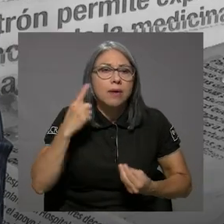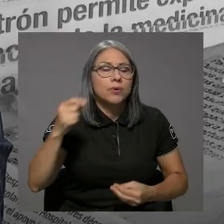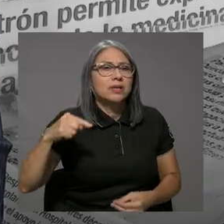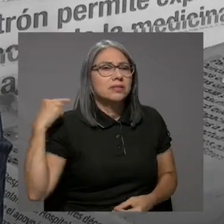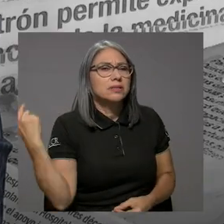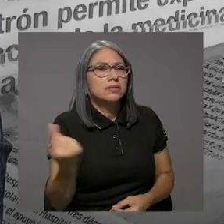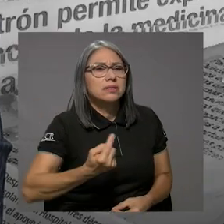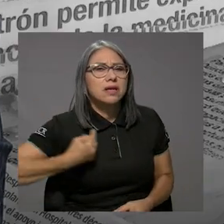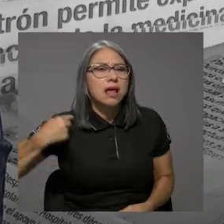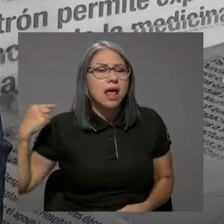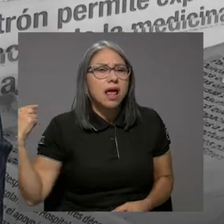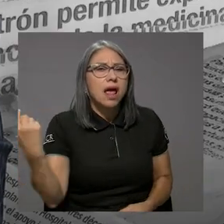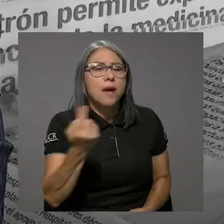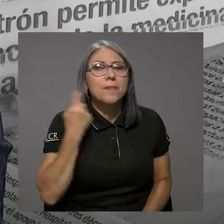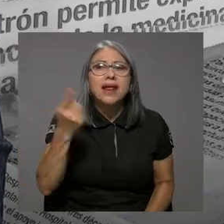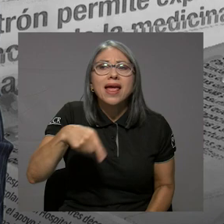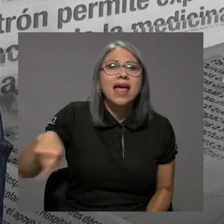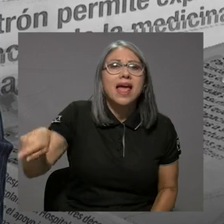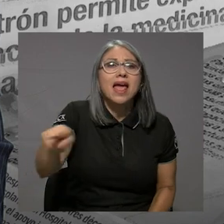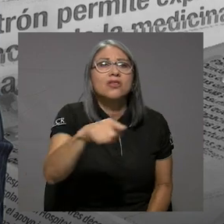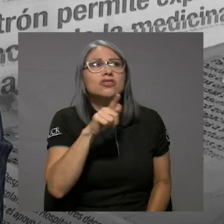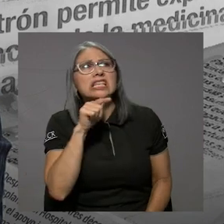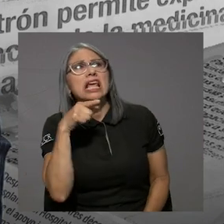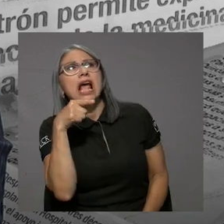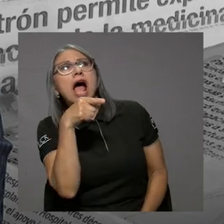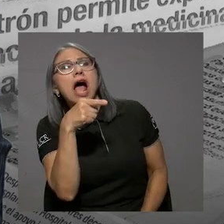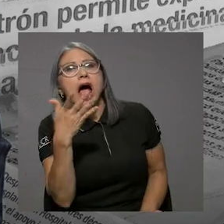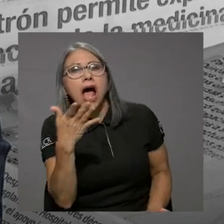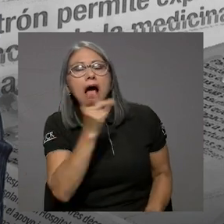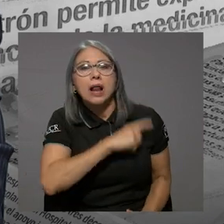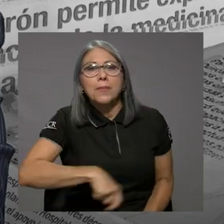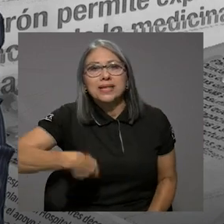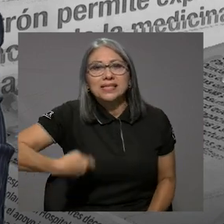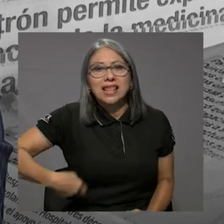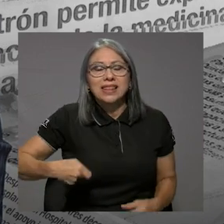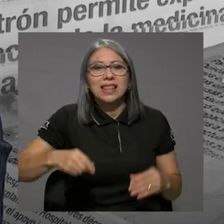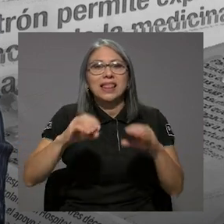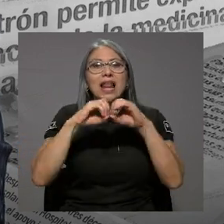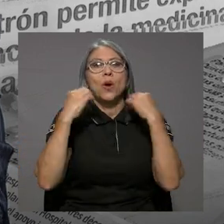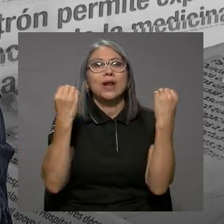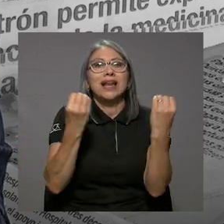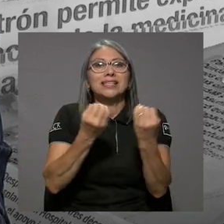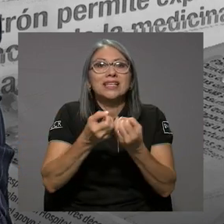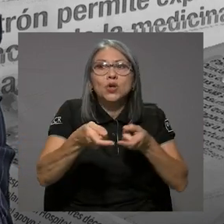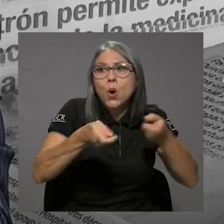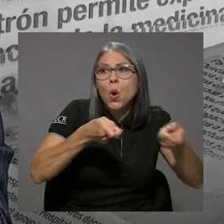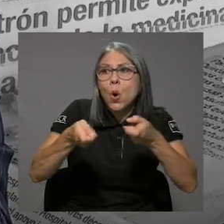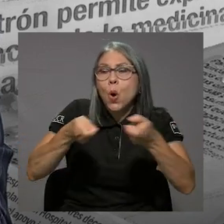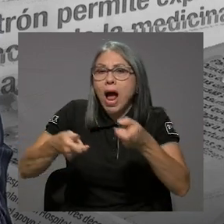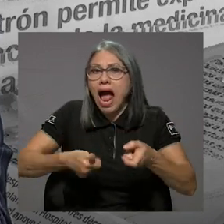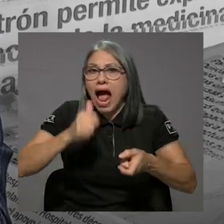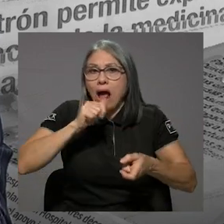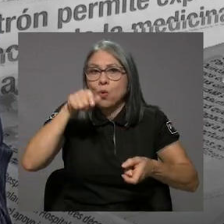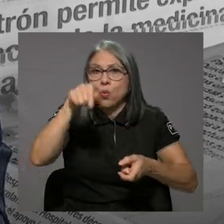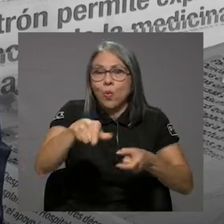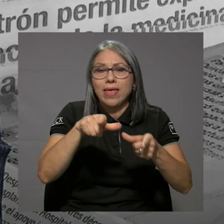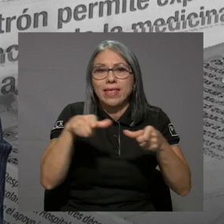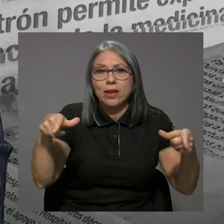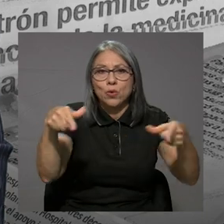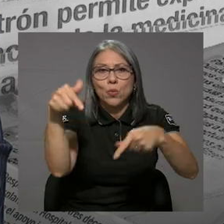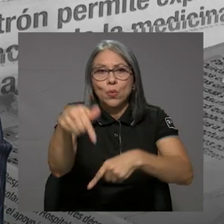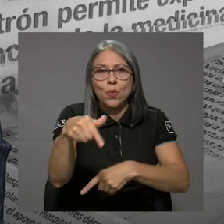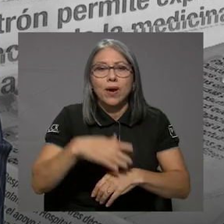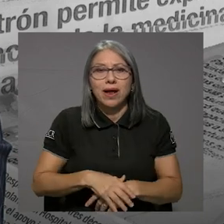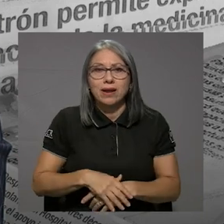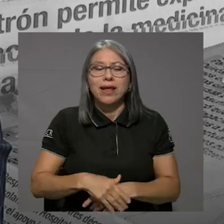al final a quien señalan es al presidente de la organización que opera el servicio de abastecimiento de agua.